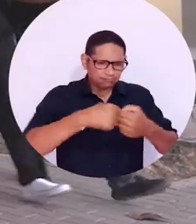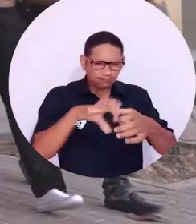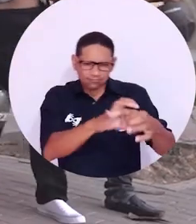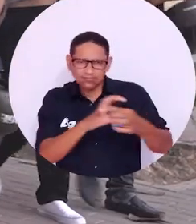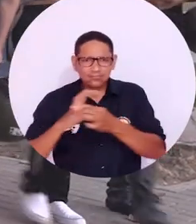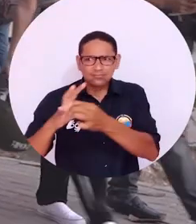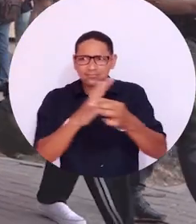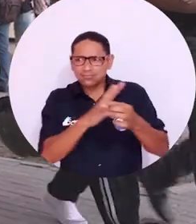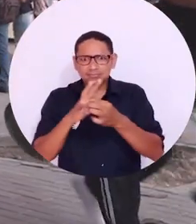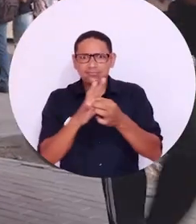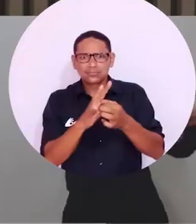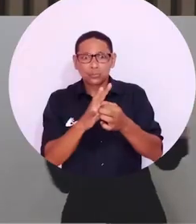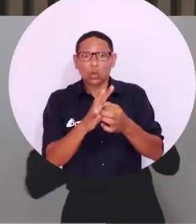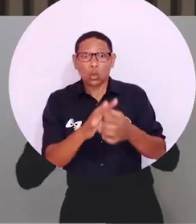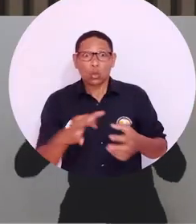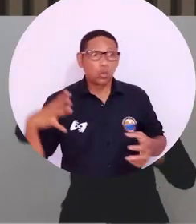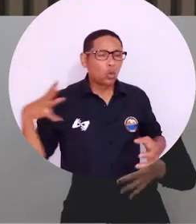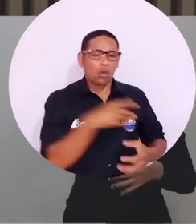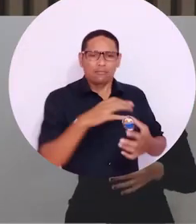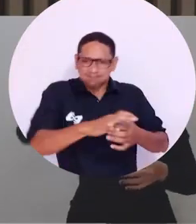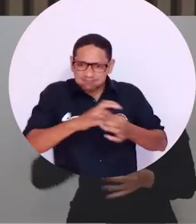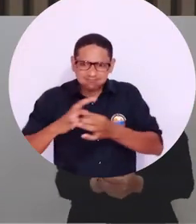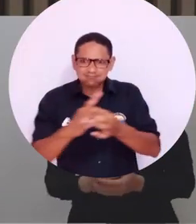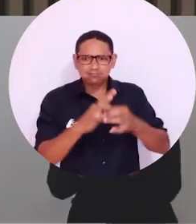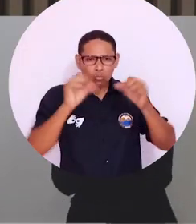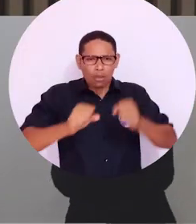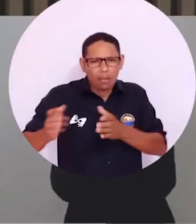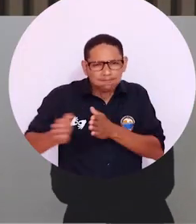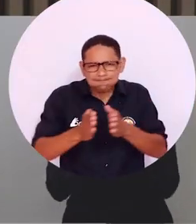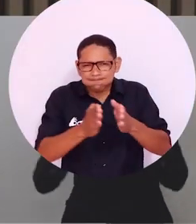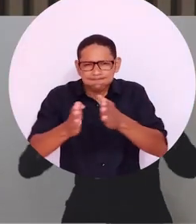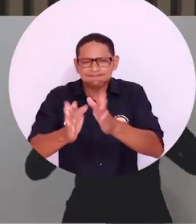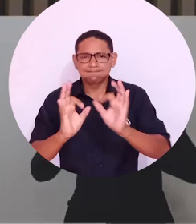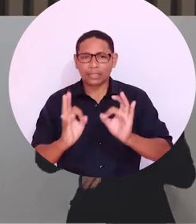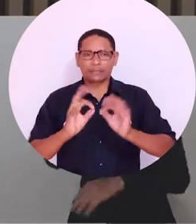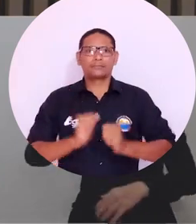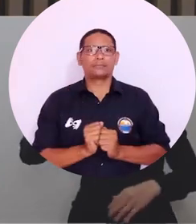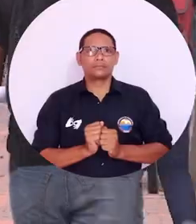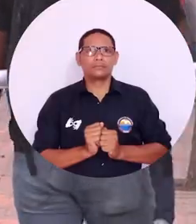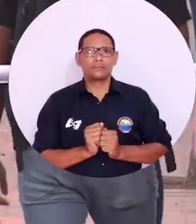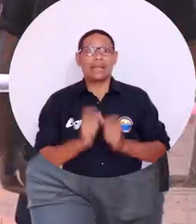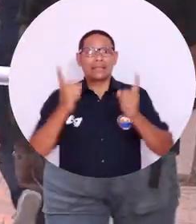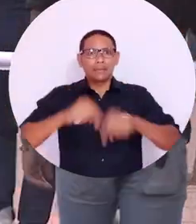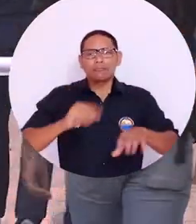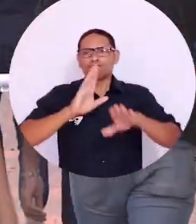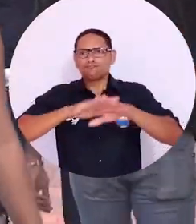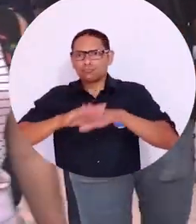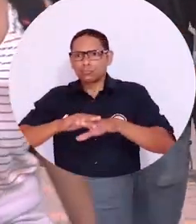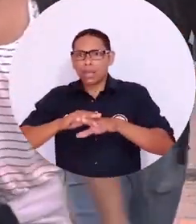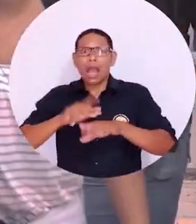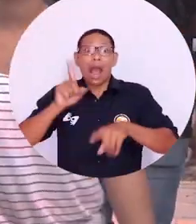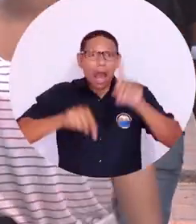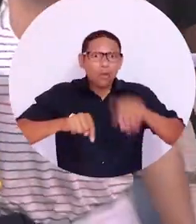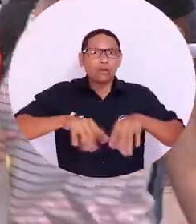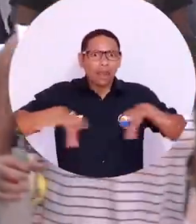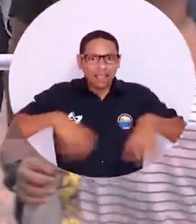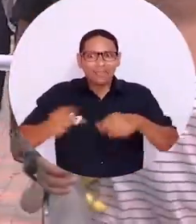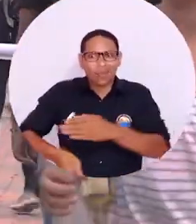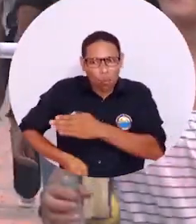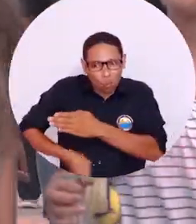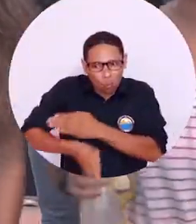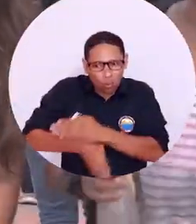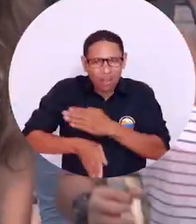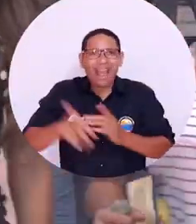articulación conjunta, donde conjuntamente podamos construir un camino. También se determinó la continuidad de las